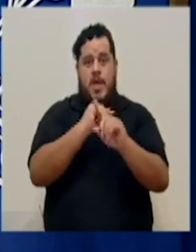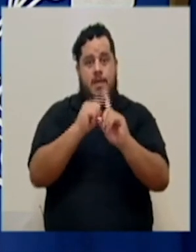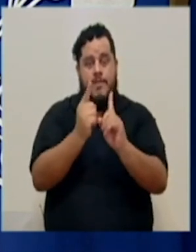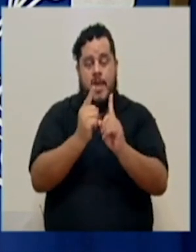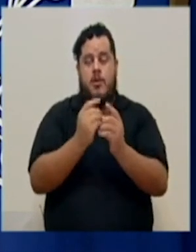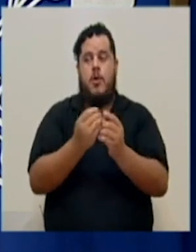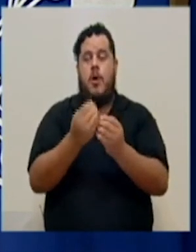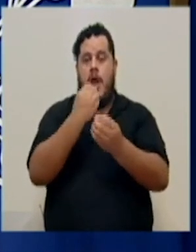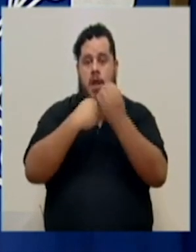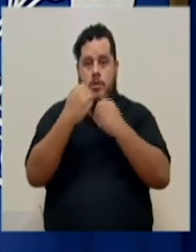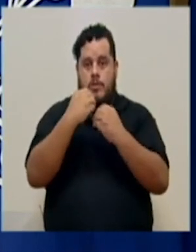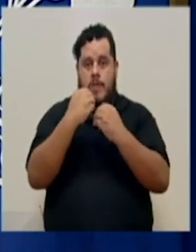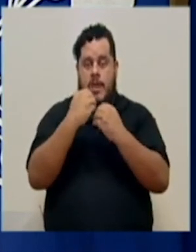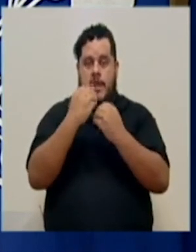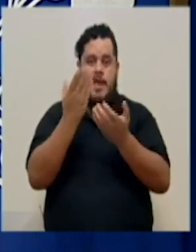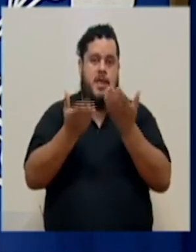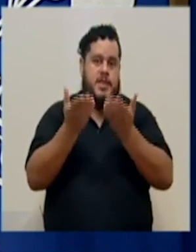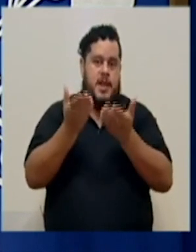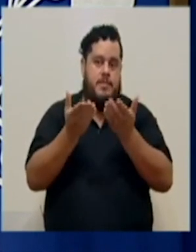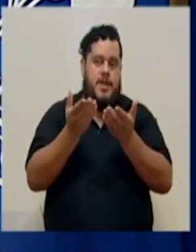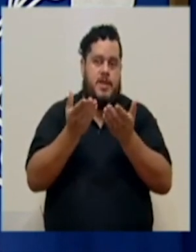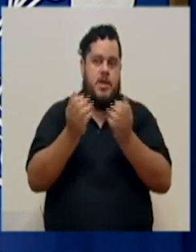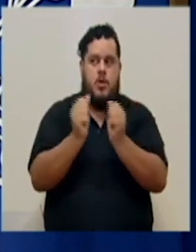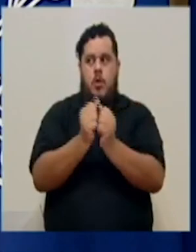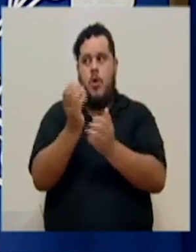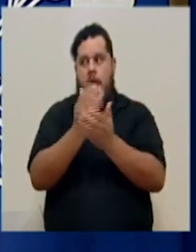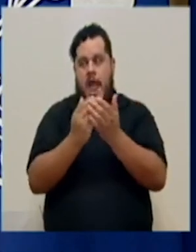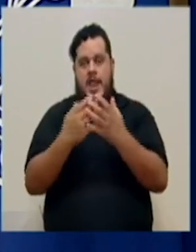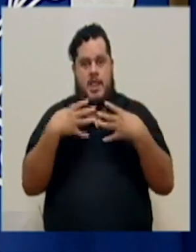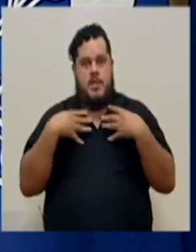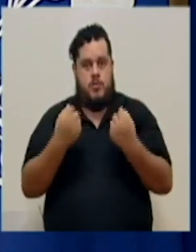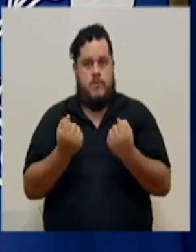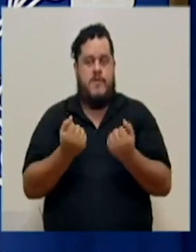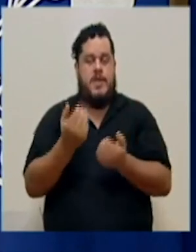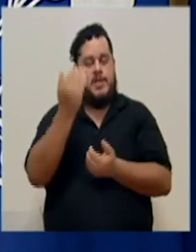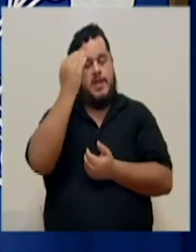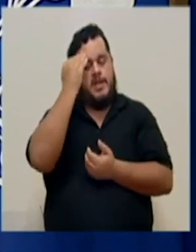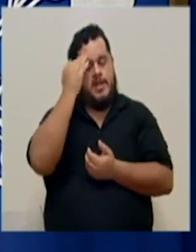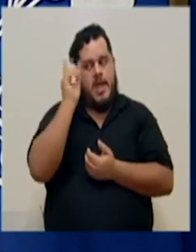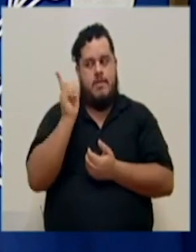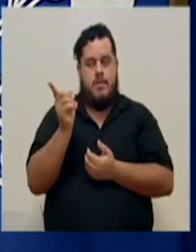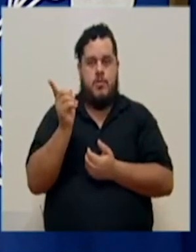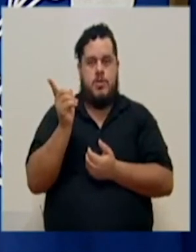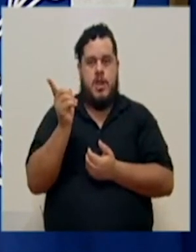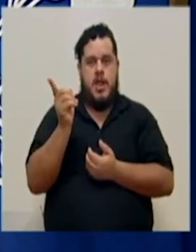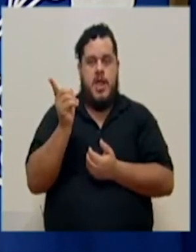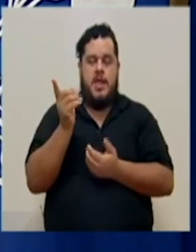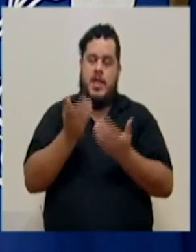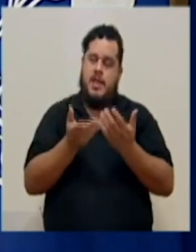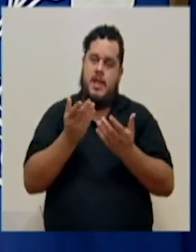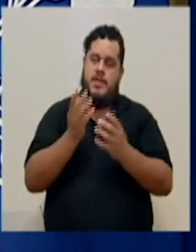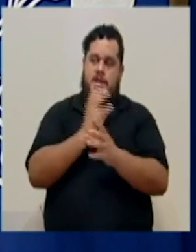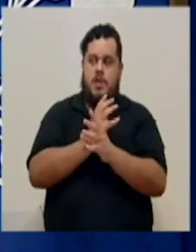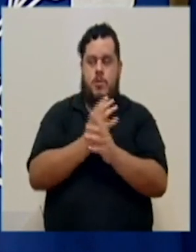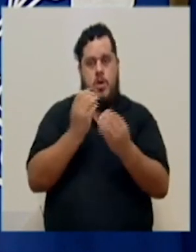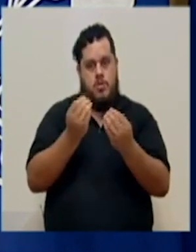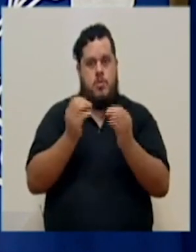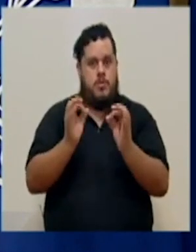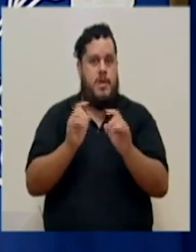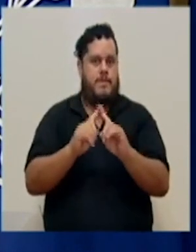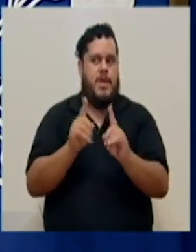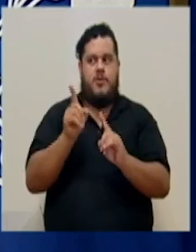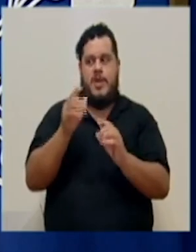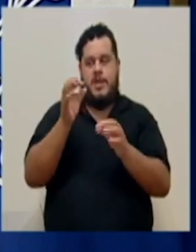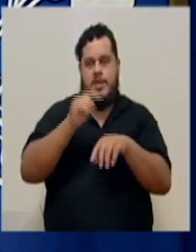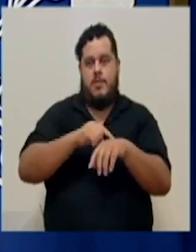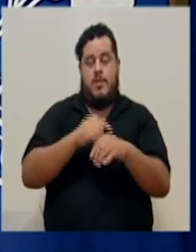de ingerir los alimentos, tal vez estamos, como les digo, en presencia de alguien que tenemos confianza, que sabemos que tal vez se ha cuidado suficientemente bien, pero en